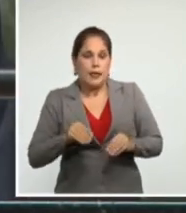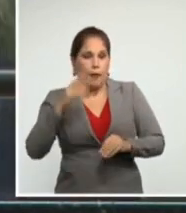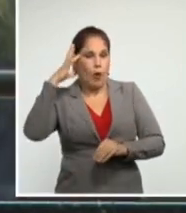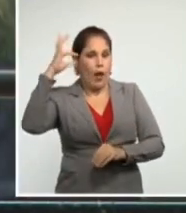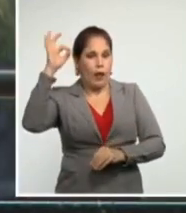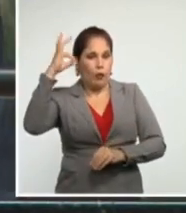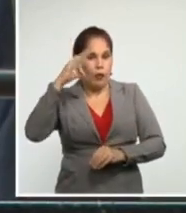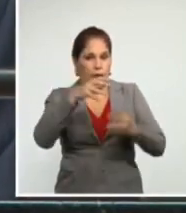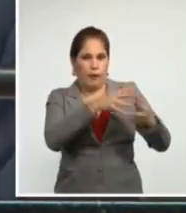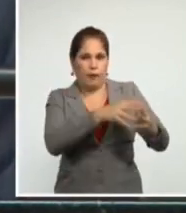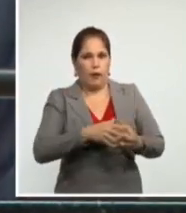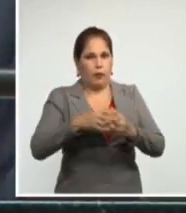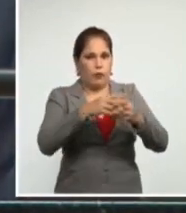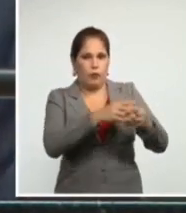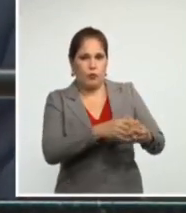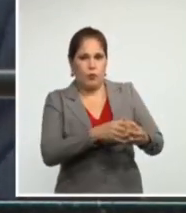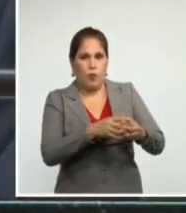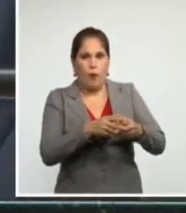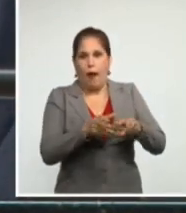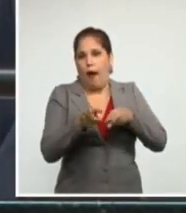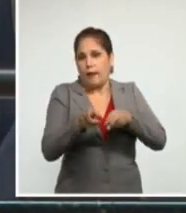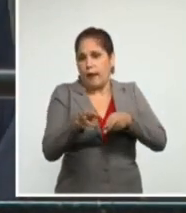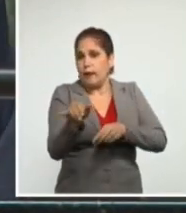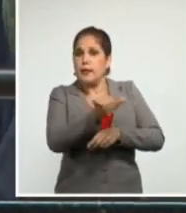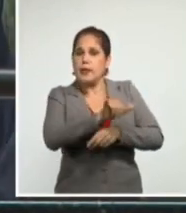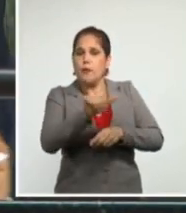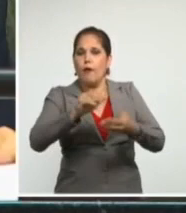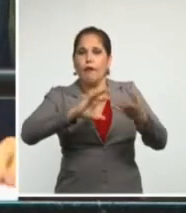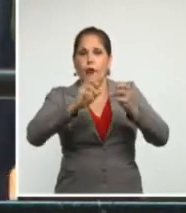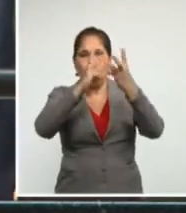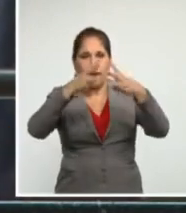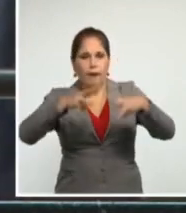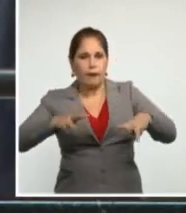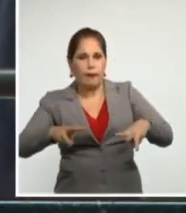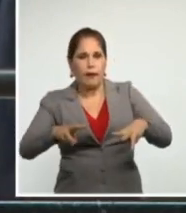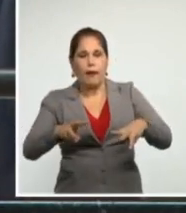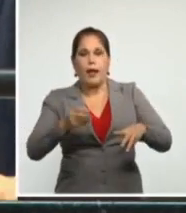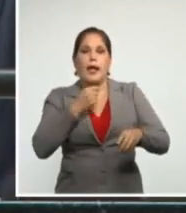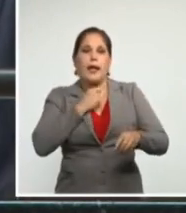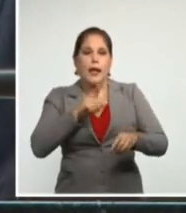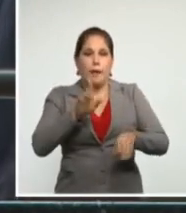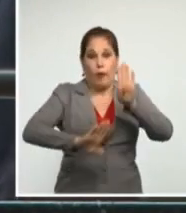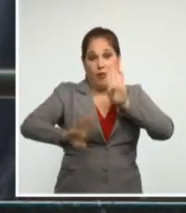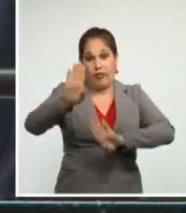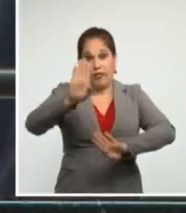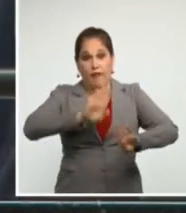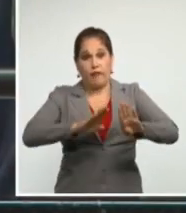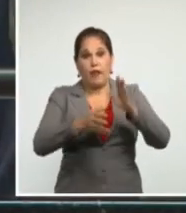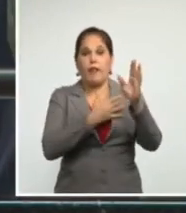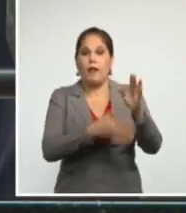y el ataque brutal contra quienes defienden la verdad.